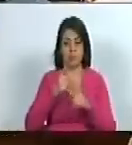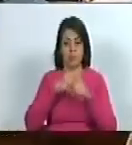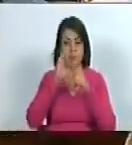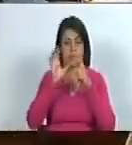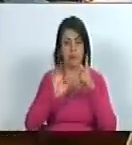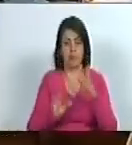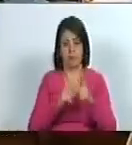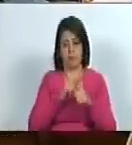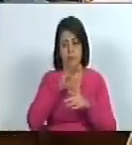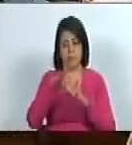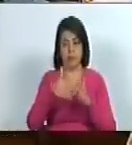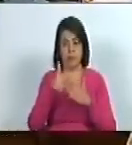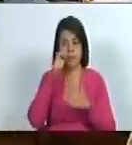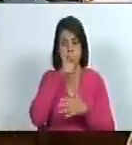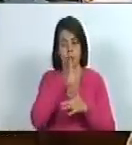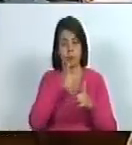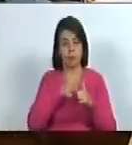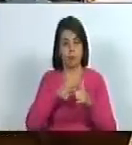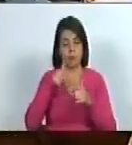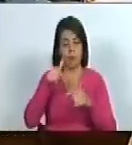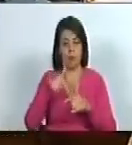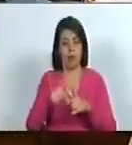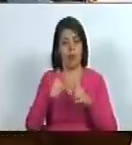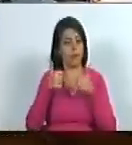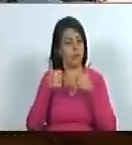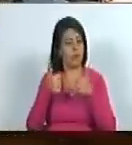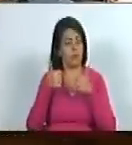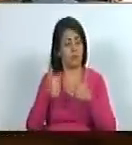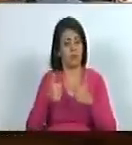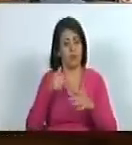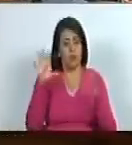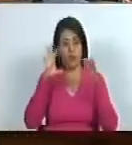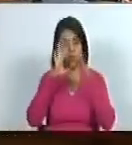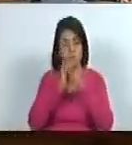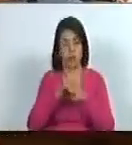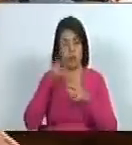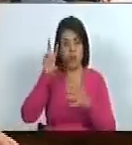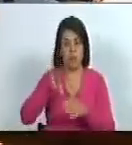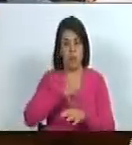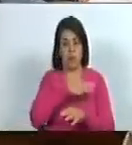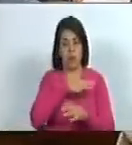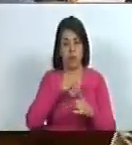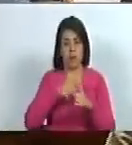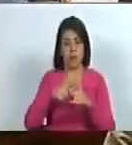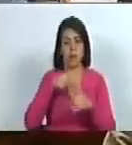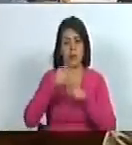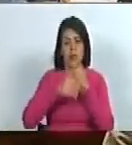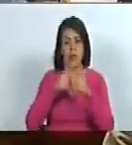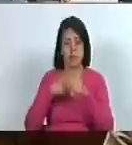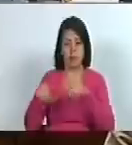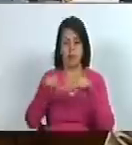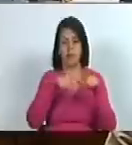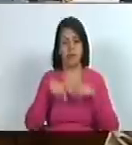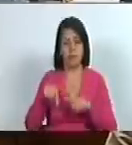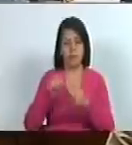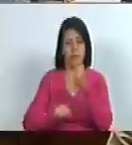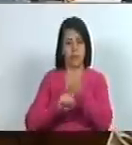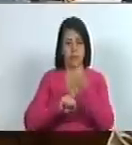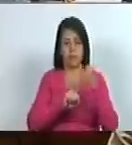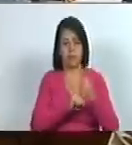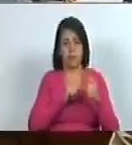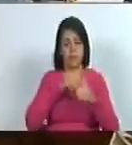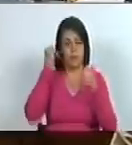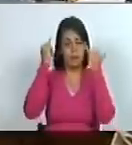caracteriza como pueblo bien asociado al baile y a las danzas desde acá apoyamos la